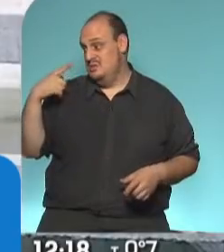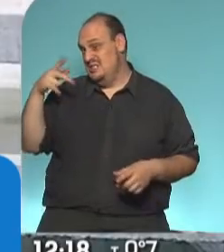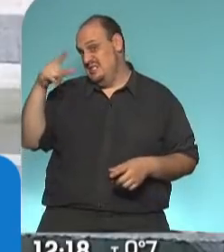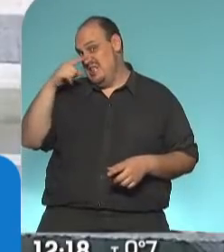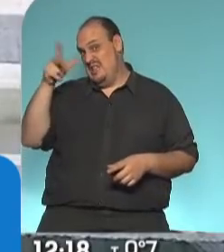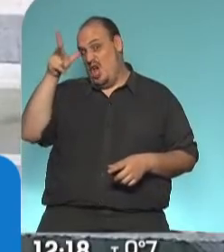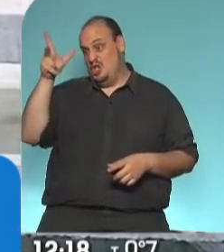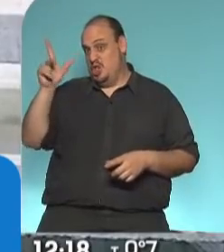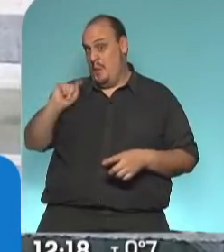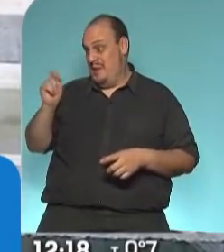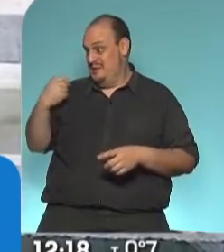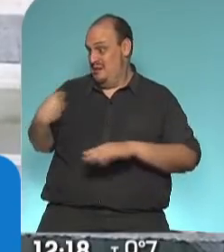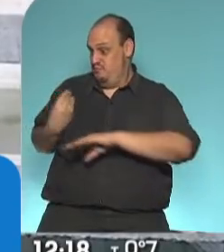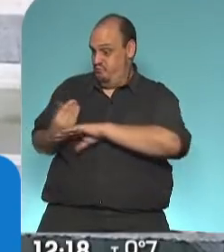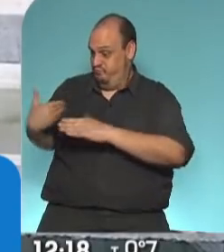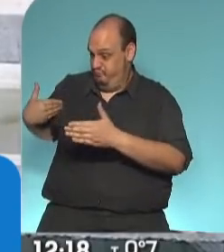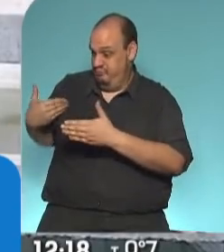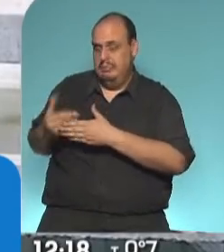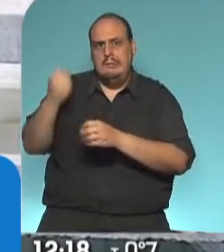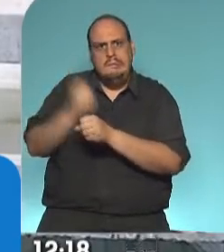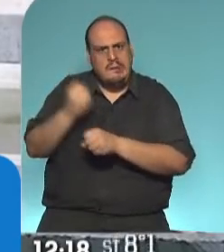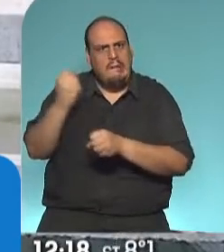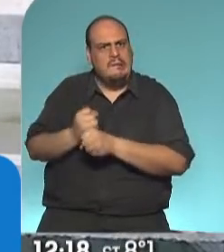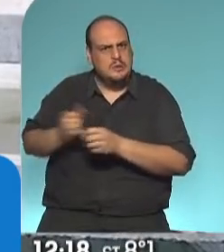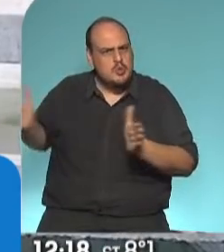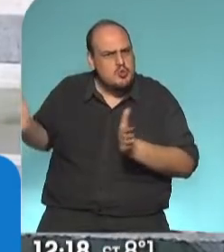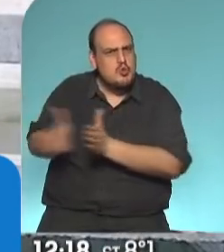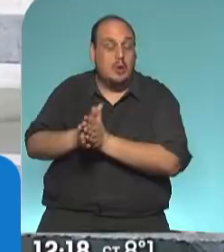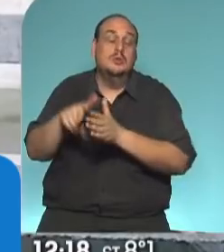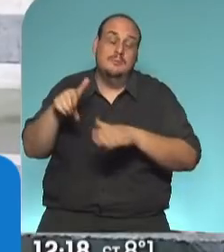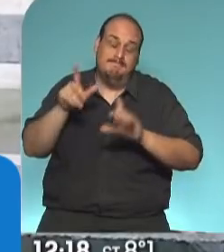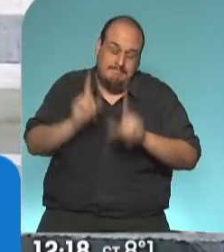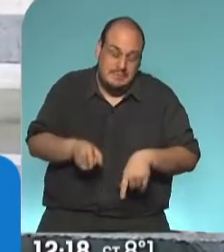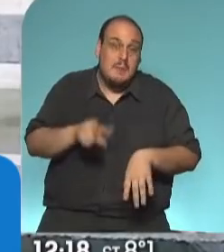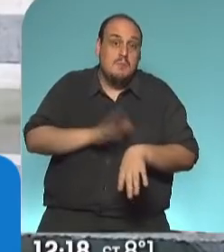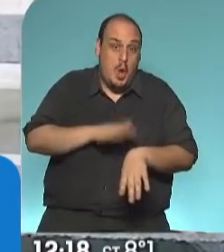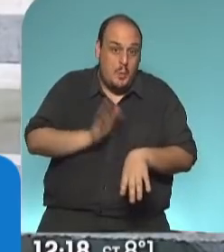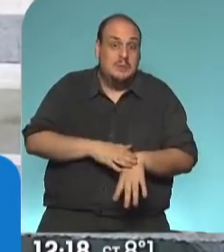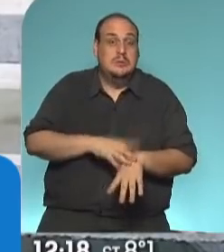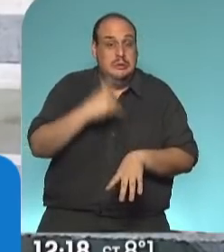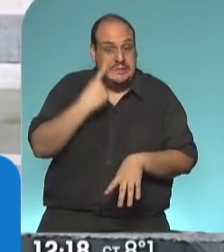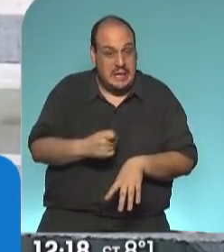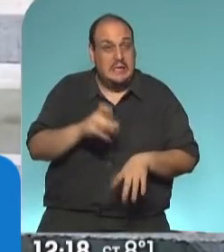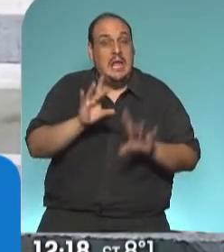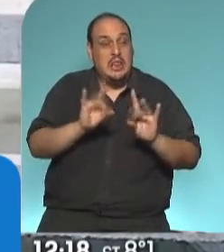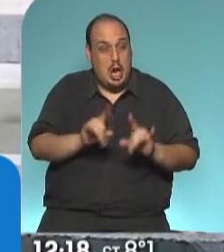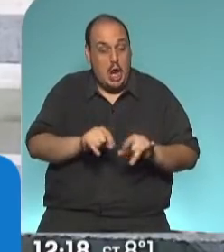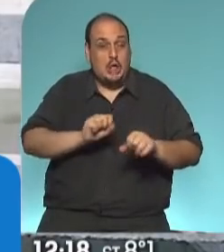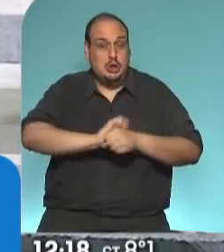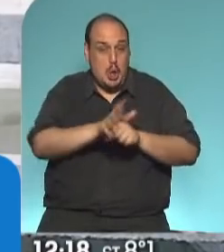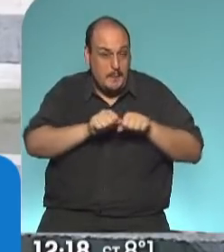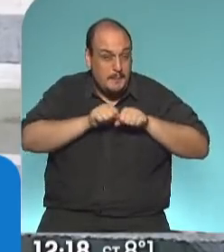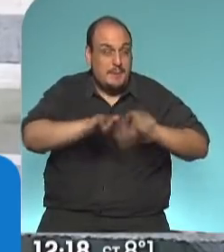trabajando en forma conjunta, en medio de un momento triste y doloroso que vivimos los argentinos con esta pandemia que ha golpeado al mundo,